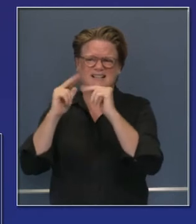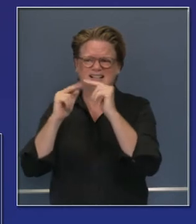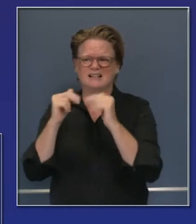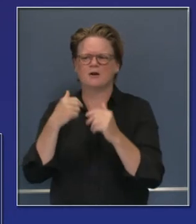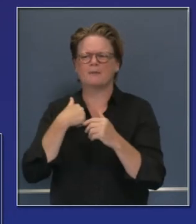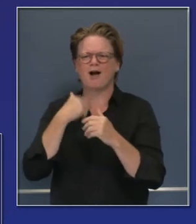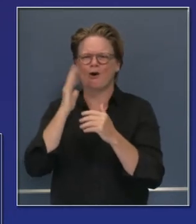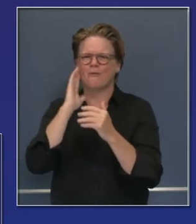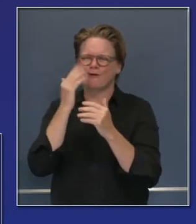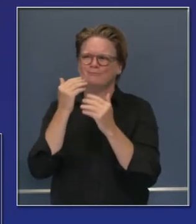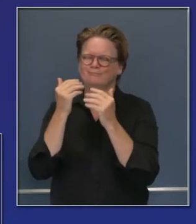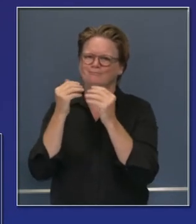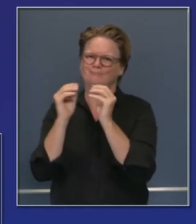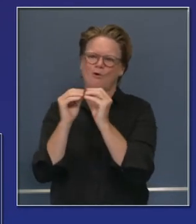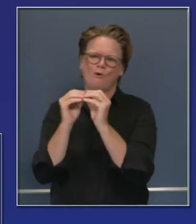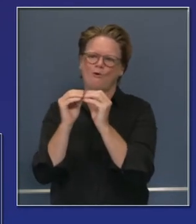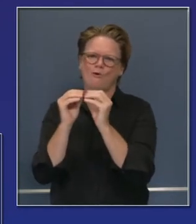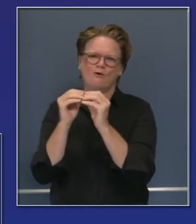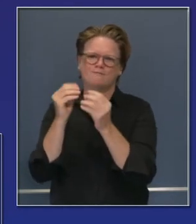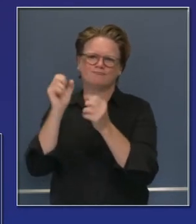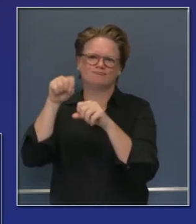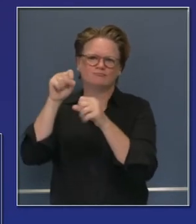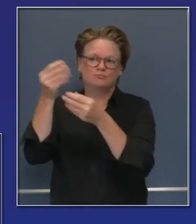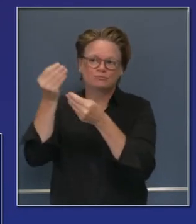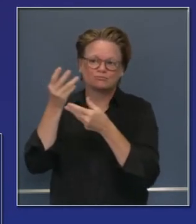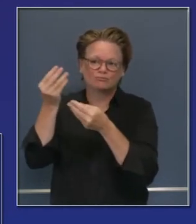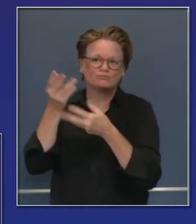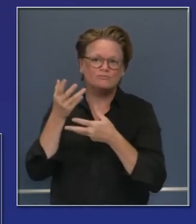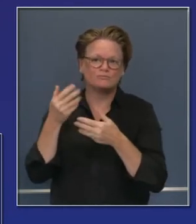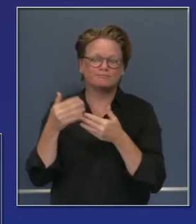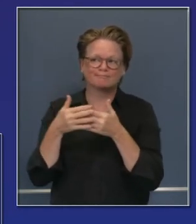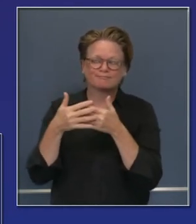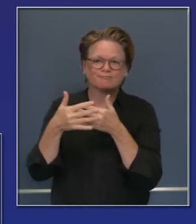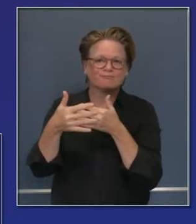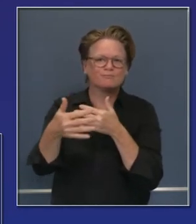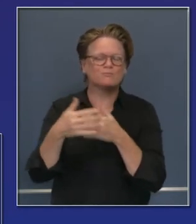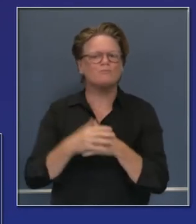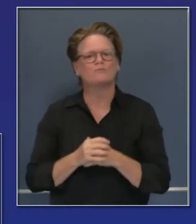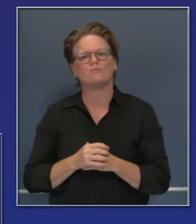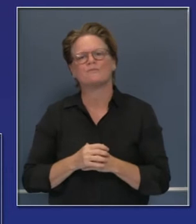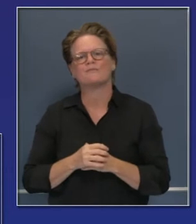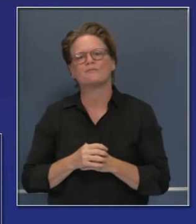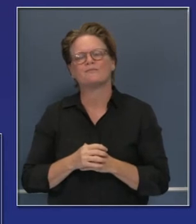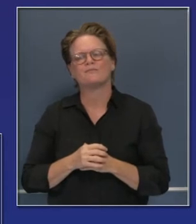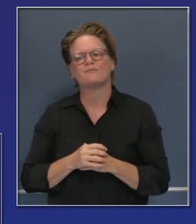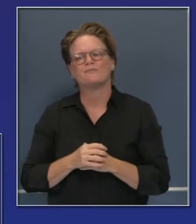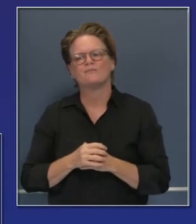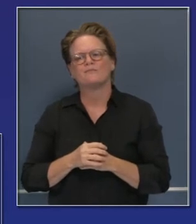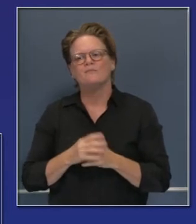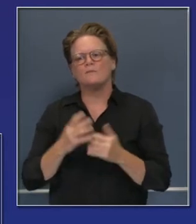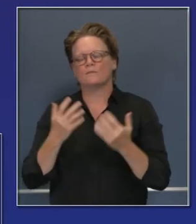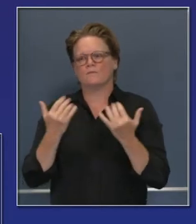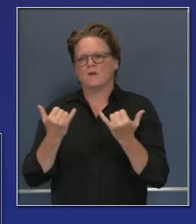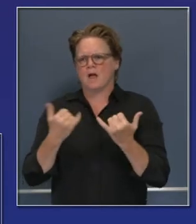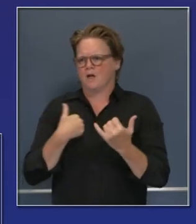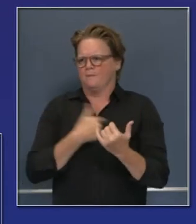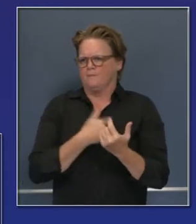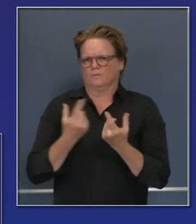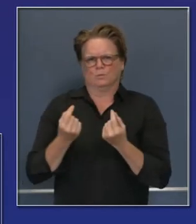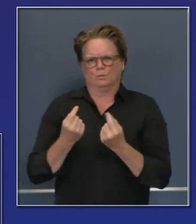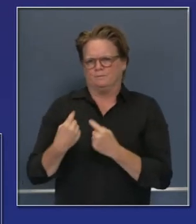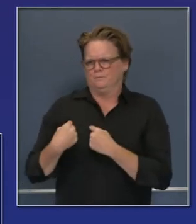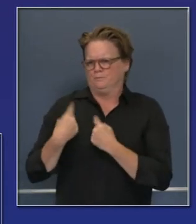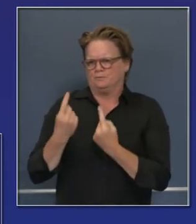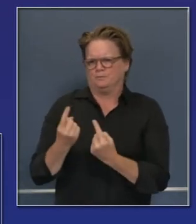crecerá sustancialmente en los próximos días y en las próximas semanas. Hablemos ahora de lo que hemos visto en los últimos días que es una